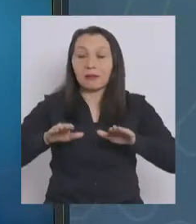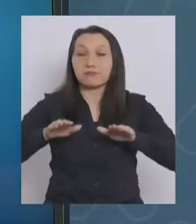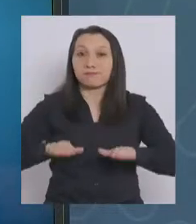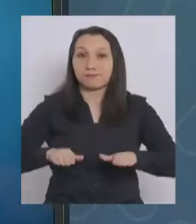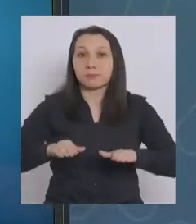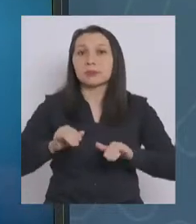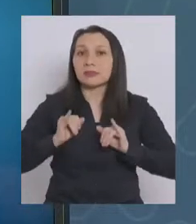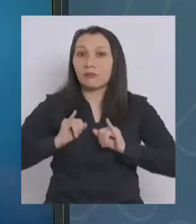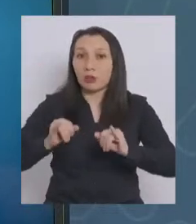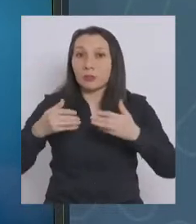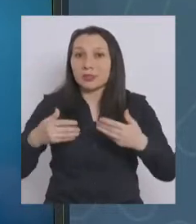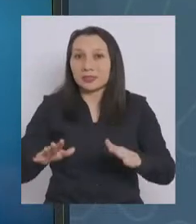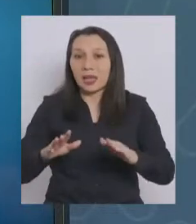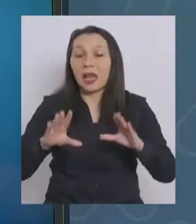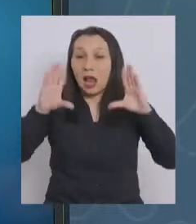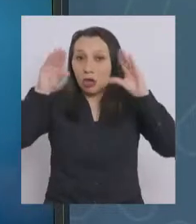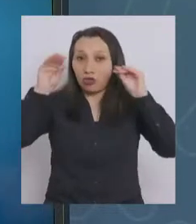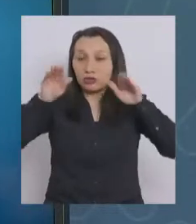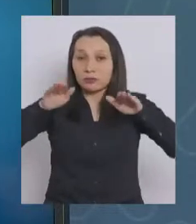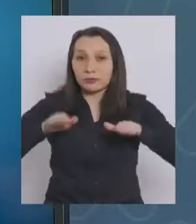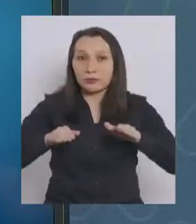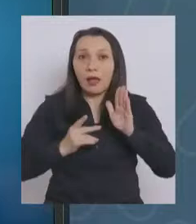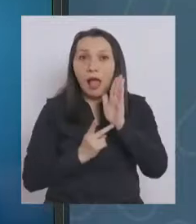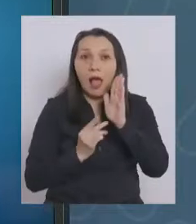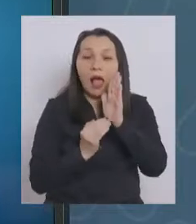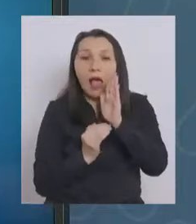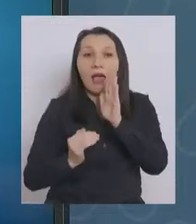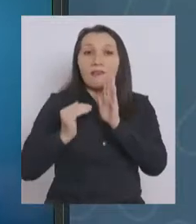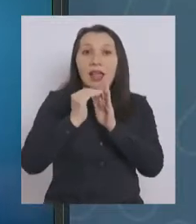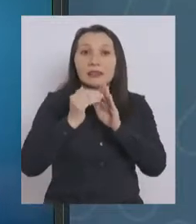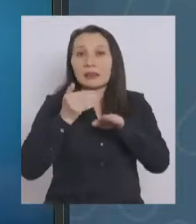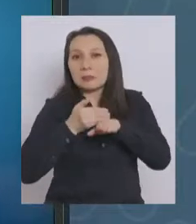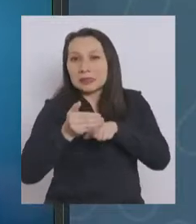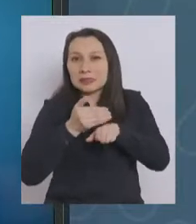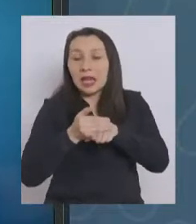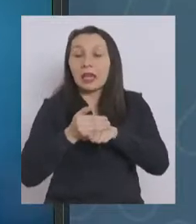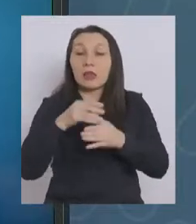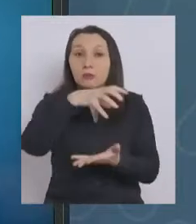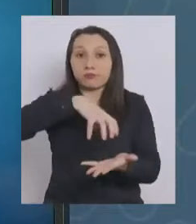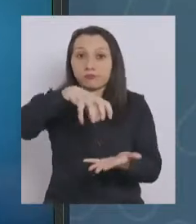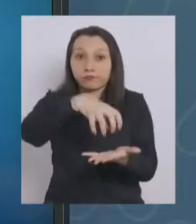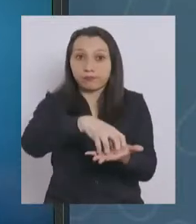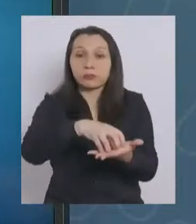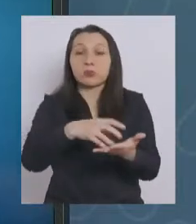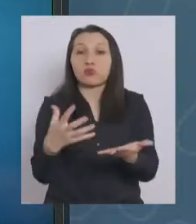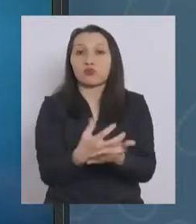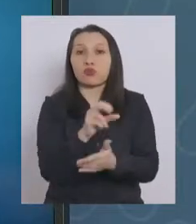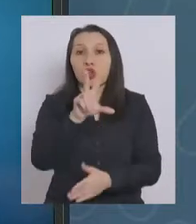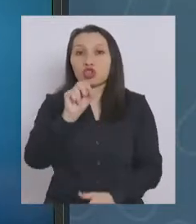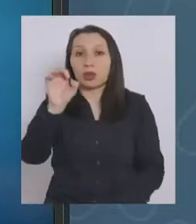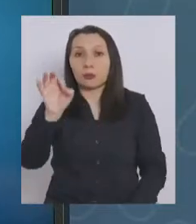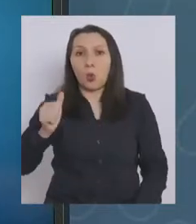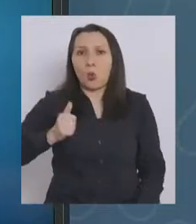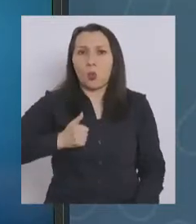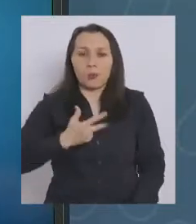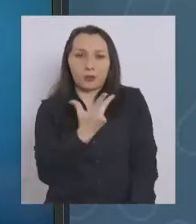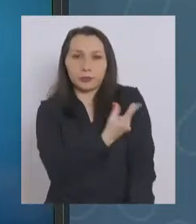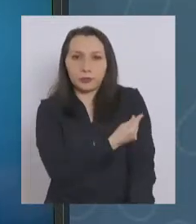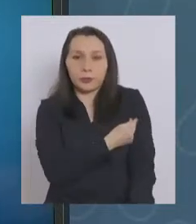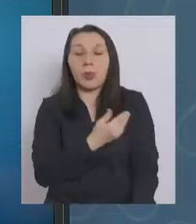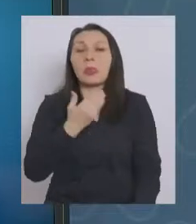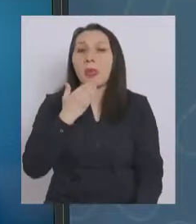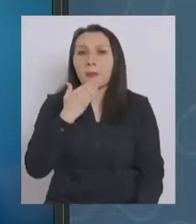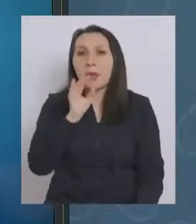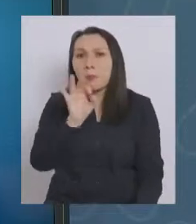indicado, el toque de queda tiene avances cuando la región logra el 80% de vacunación y también